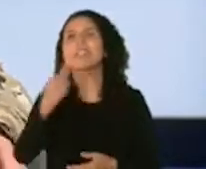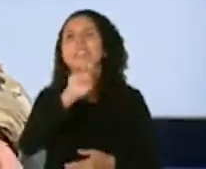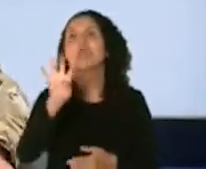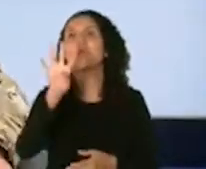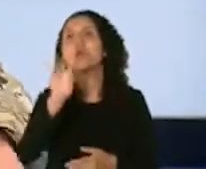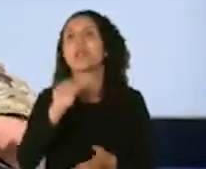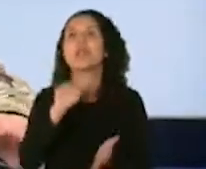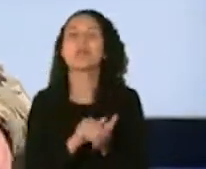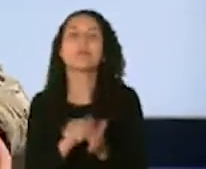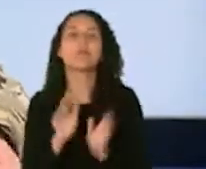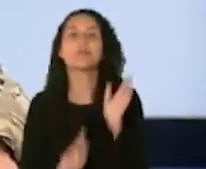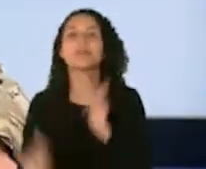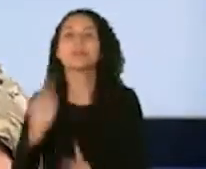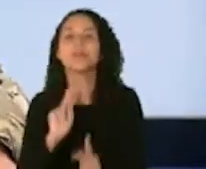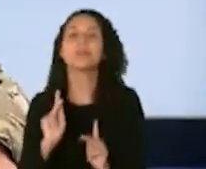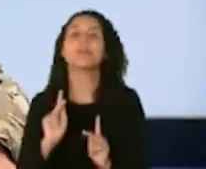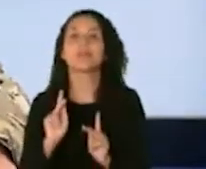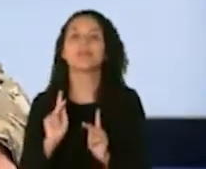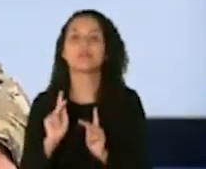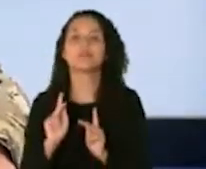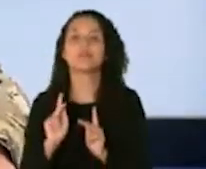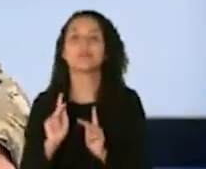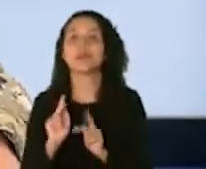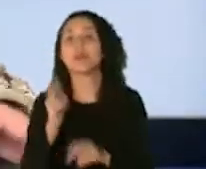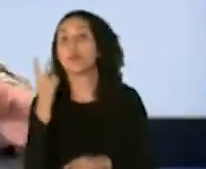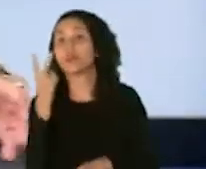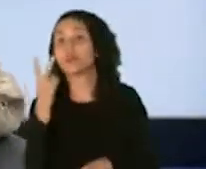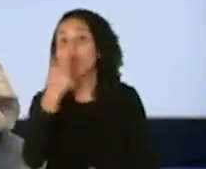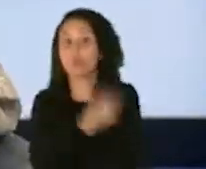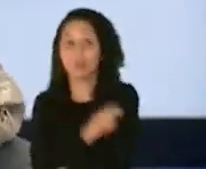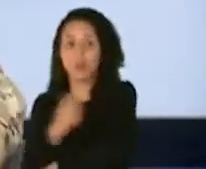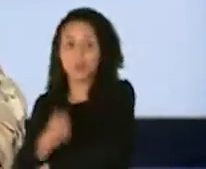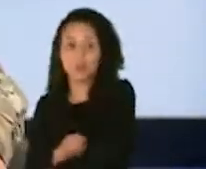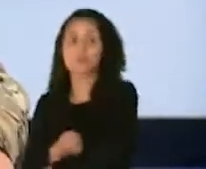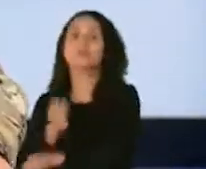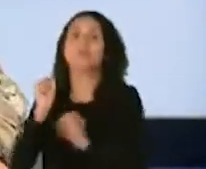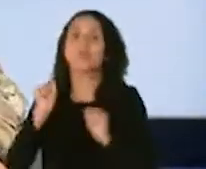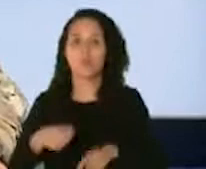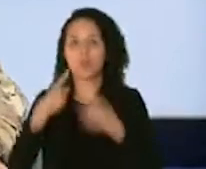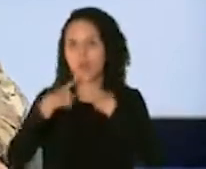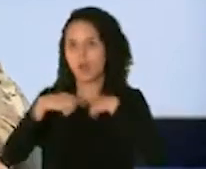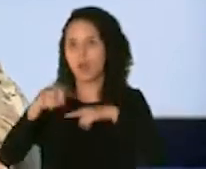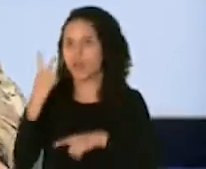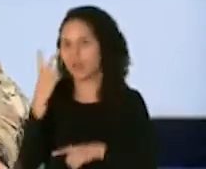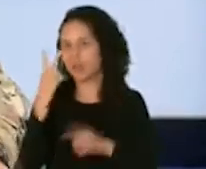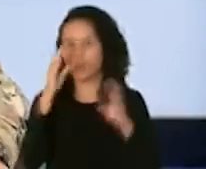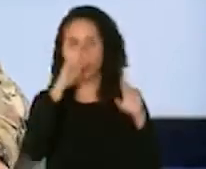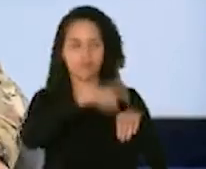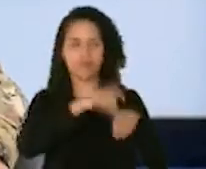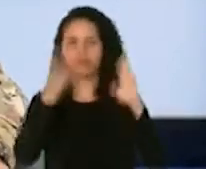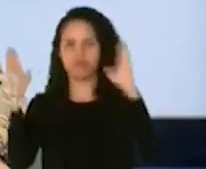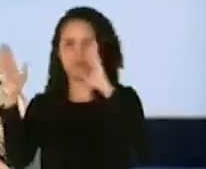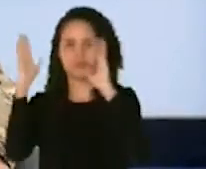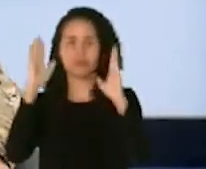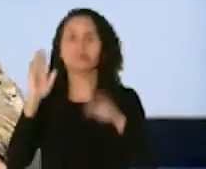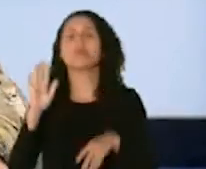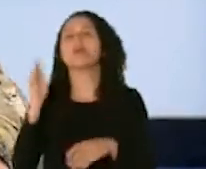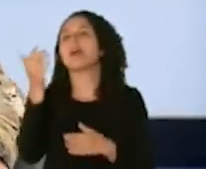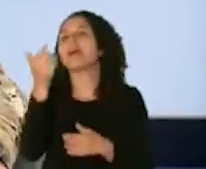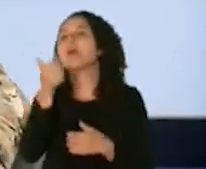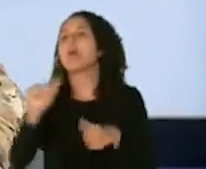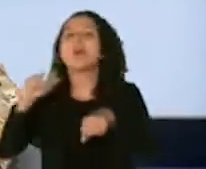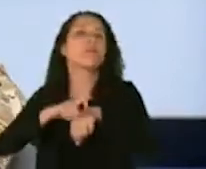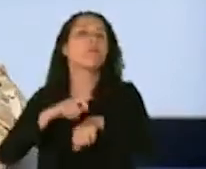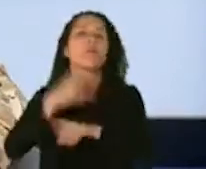por semana. Dos vacunaciones nos debe de poner, completar toda esa fase en algún momento en febrero. ¿En